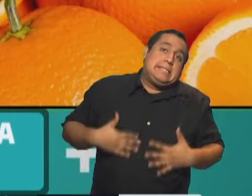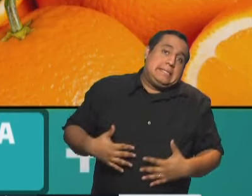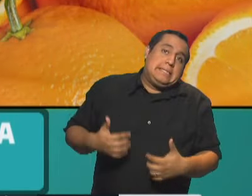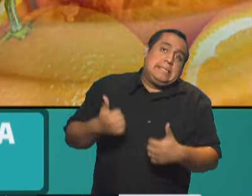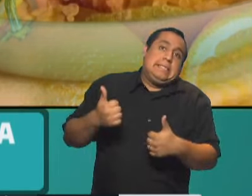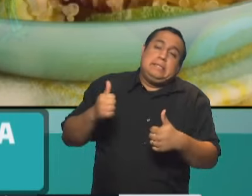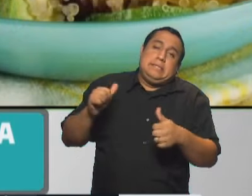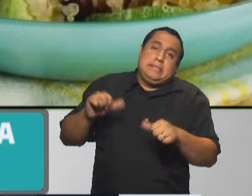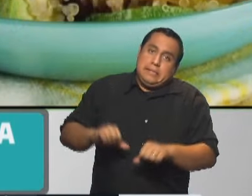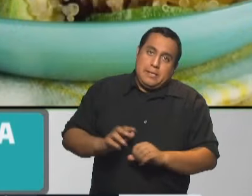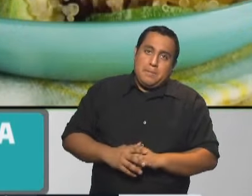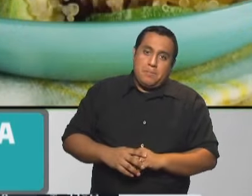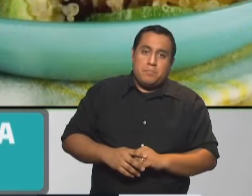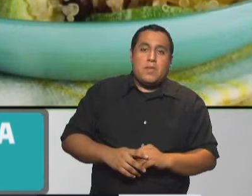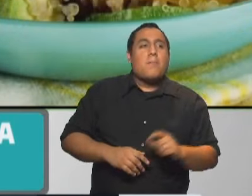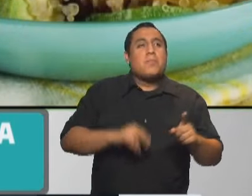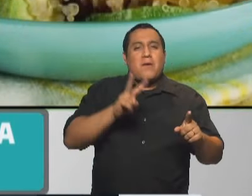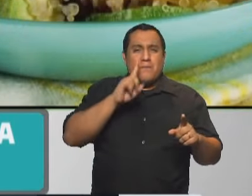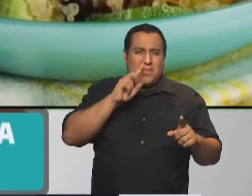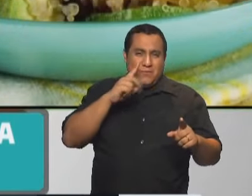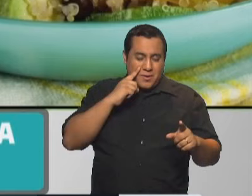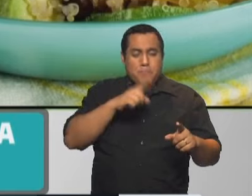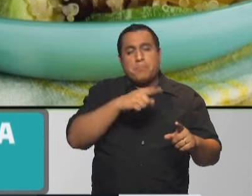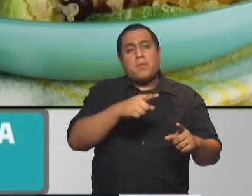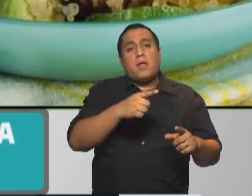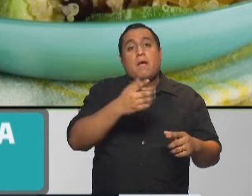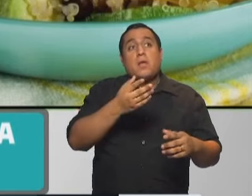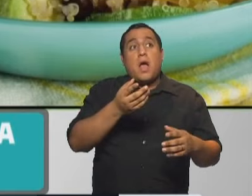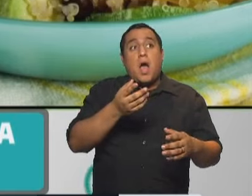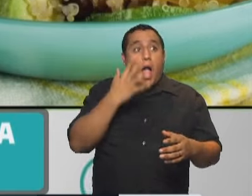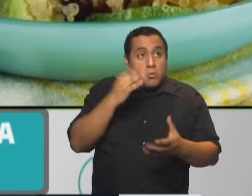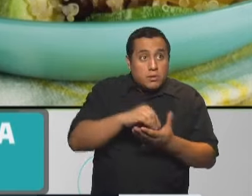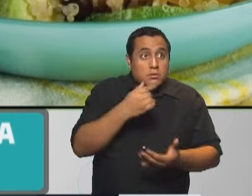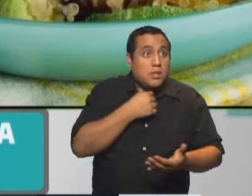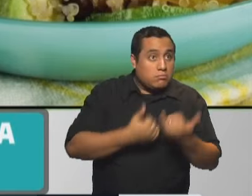bueno y Vivi me parece también importantísimo si vos podés quería sumar algo a esto